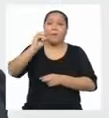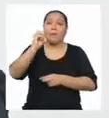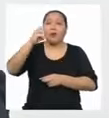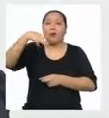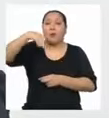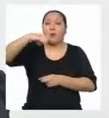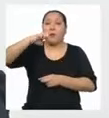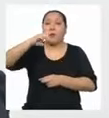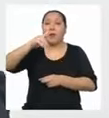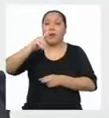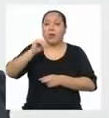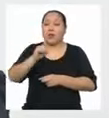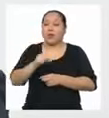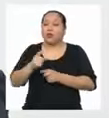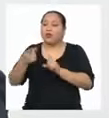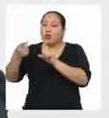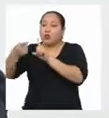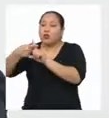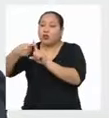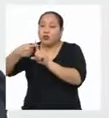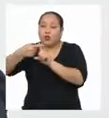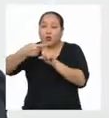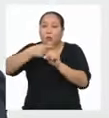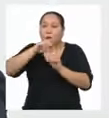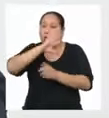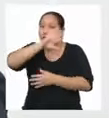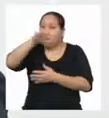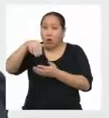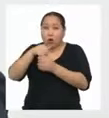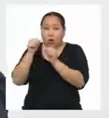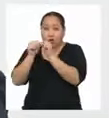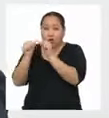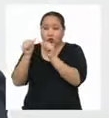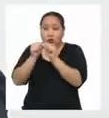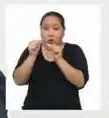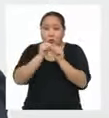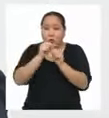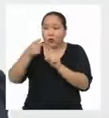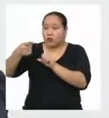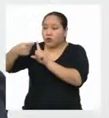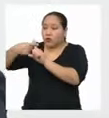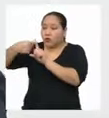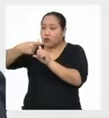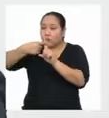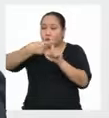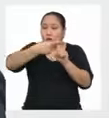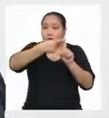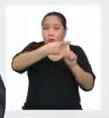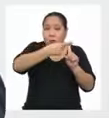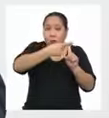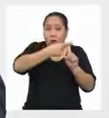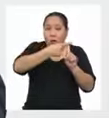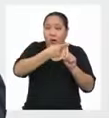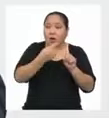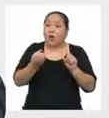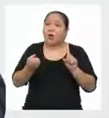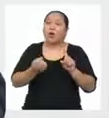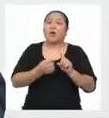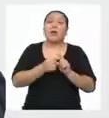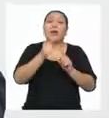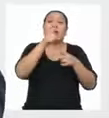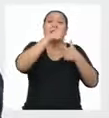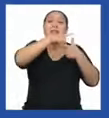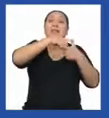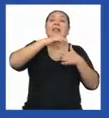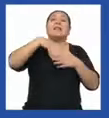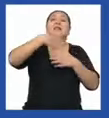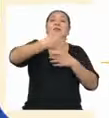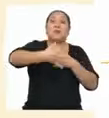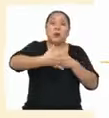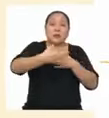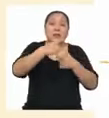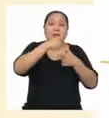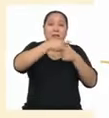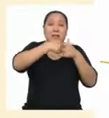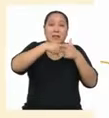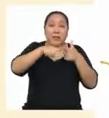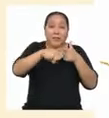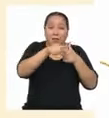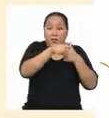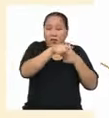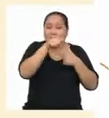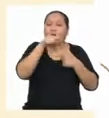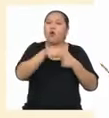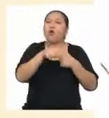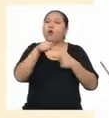sumar el conjunto de todos los valores y dividirlos por el número de datos Aquí está la fórmula A